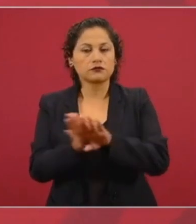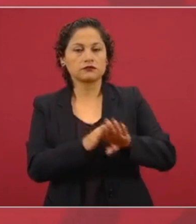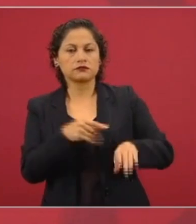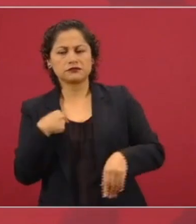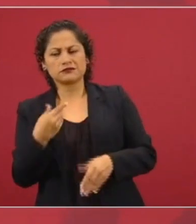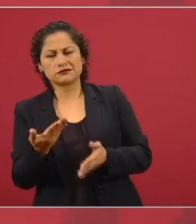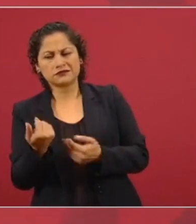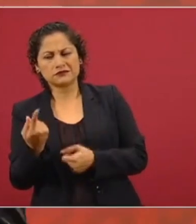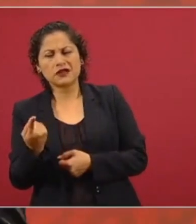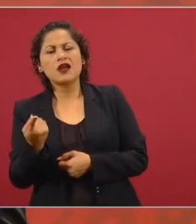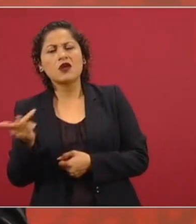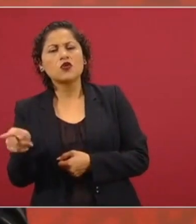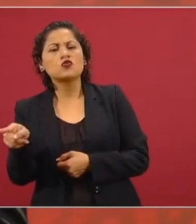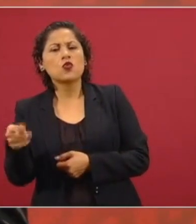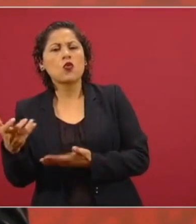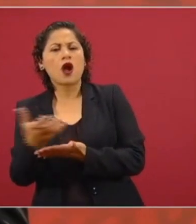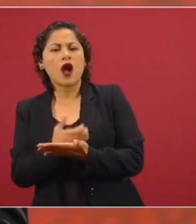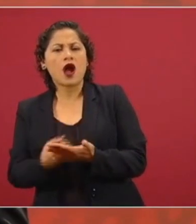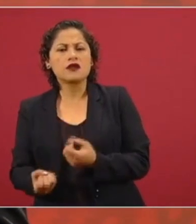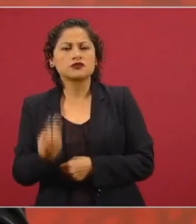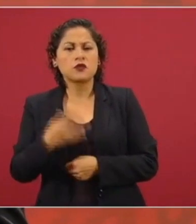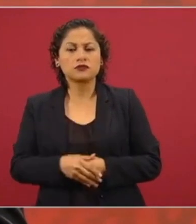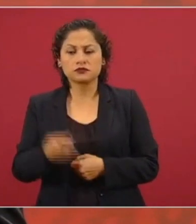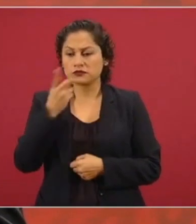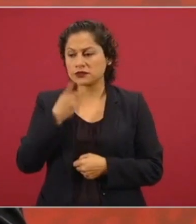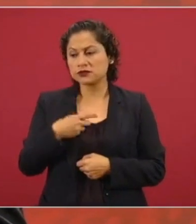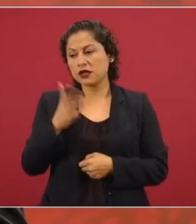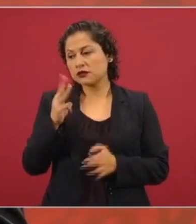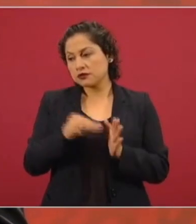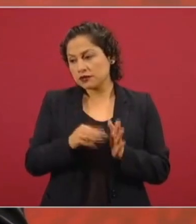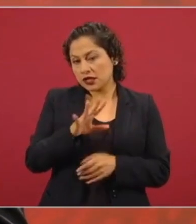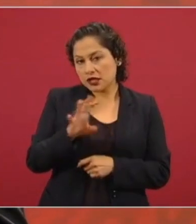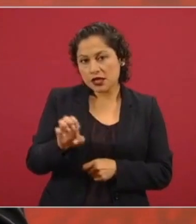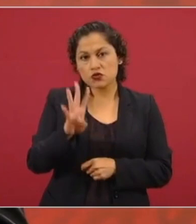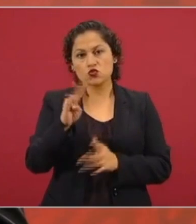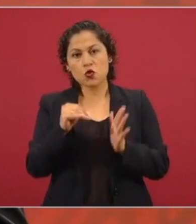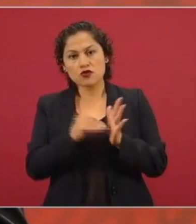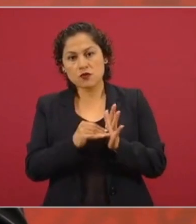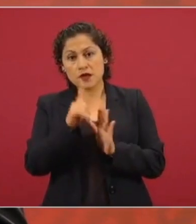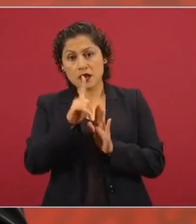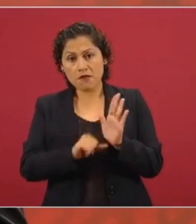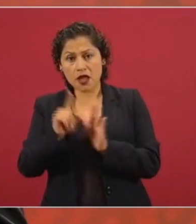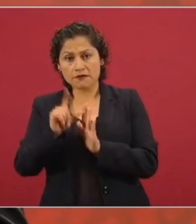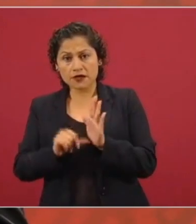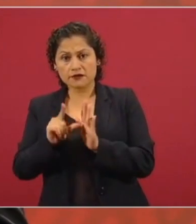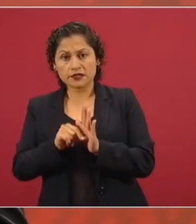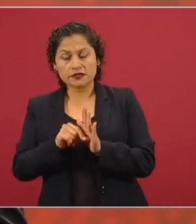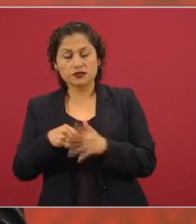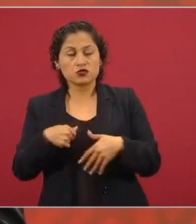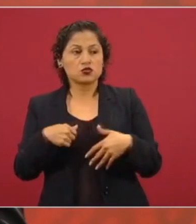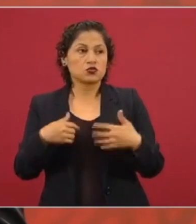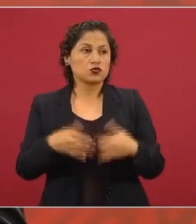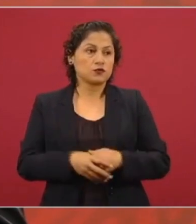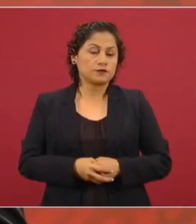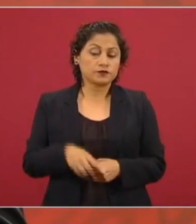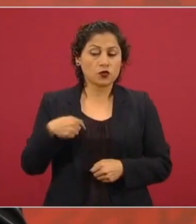tres mil quinientos cuatro mil pesos al mes y tienes